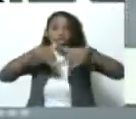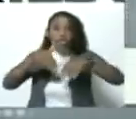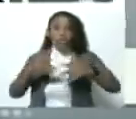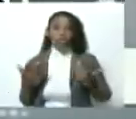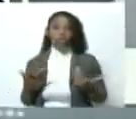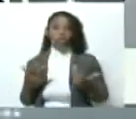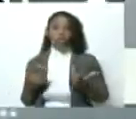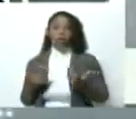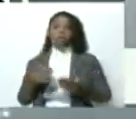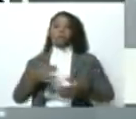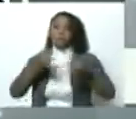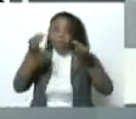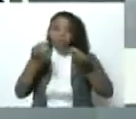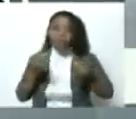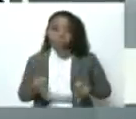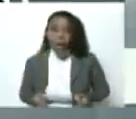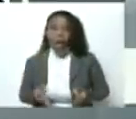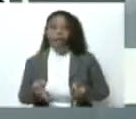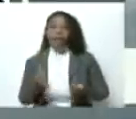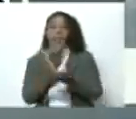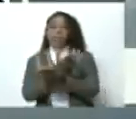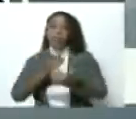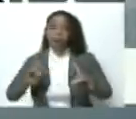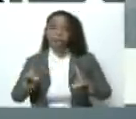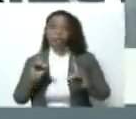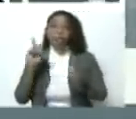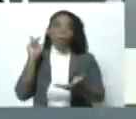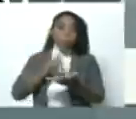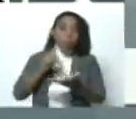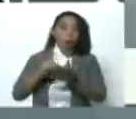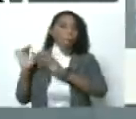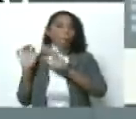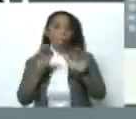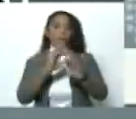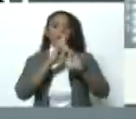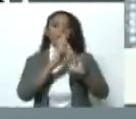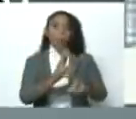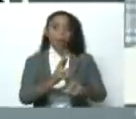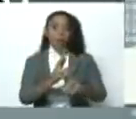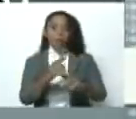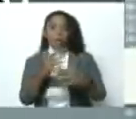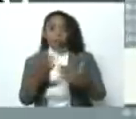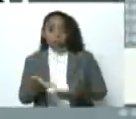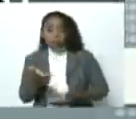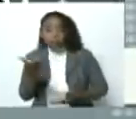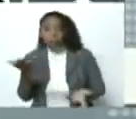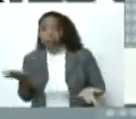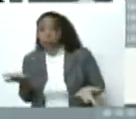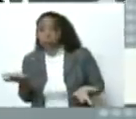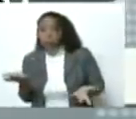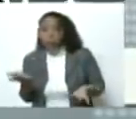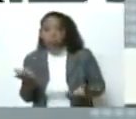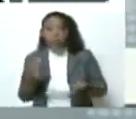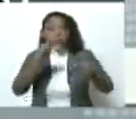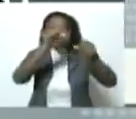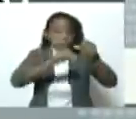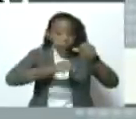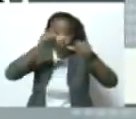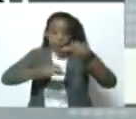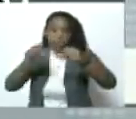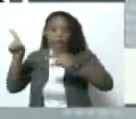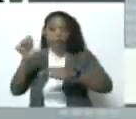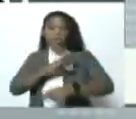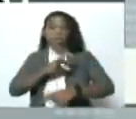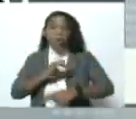eficiente, democrático, participativo, con resultados incontestables, con auditoría. Estos señores por